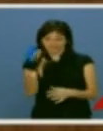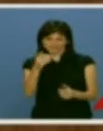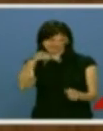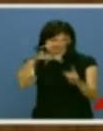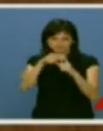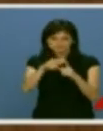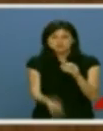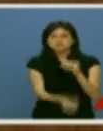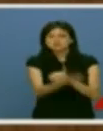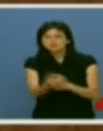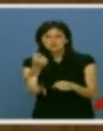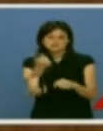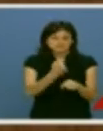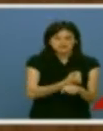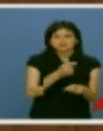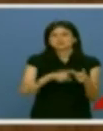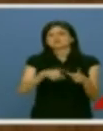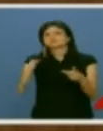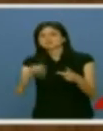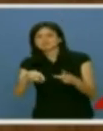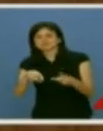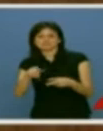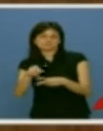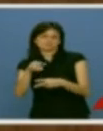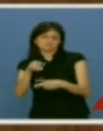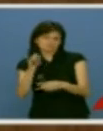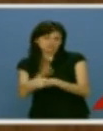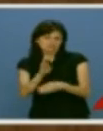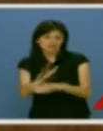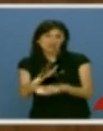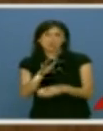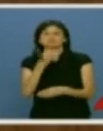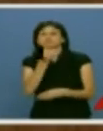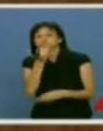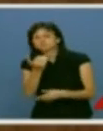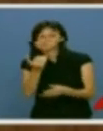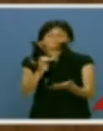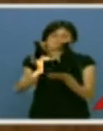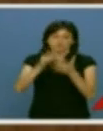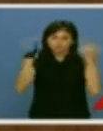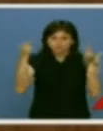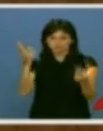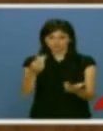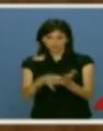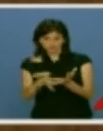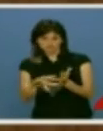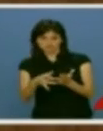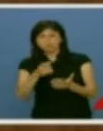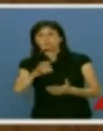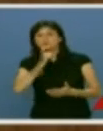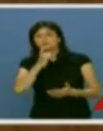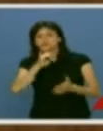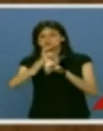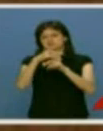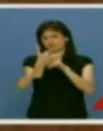La creación de empleo y la garantía del estado del bienestar con unos servicios públicos de calidad. Y lo tenemos que hacer en una situación